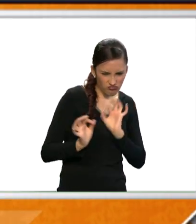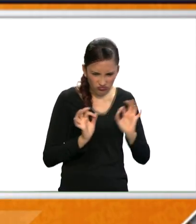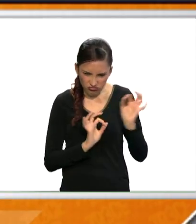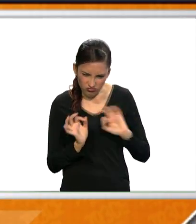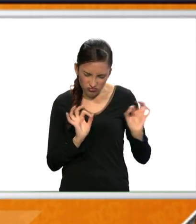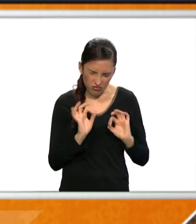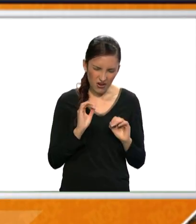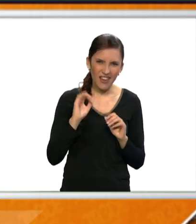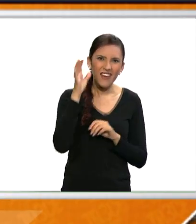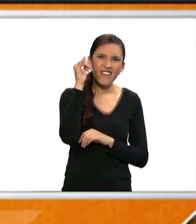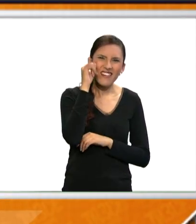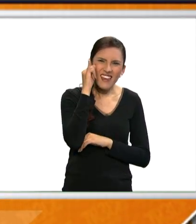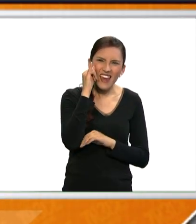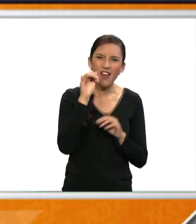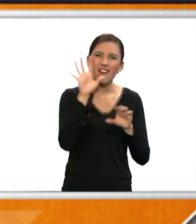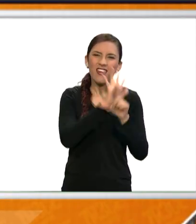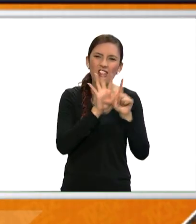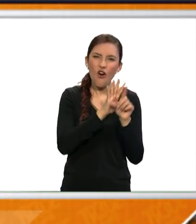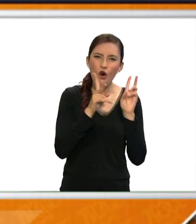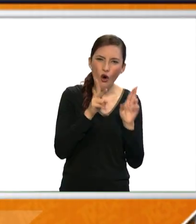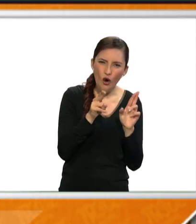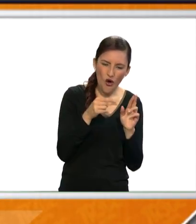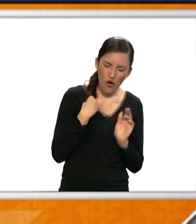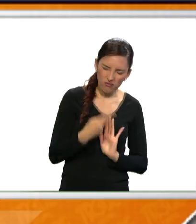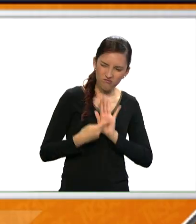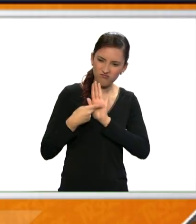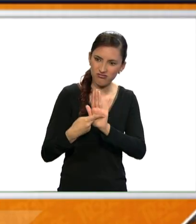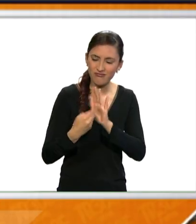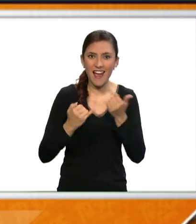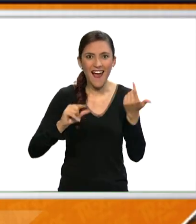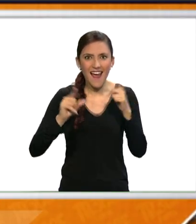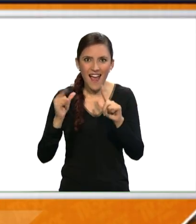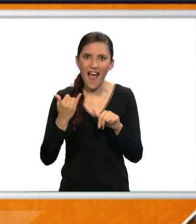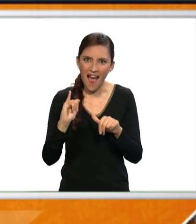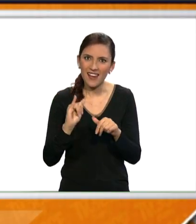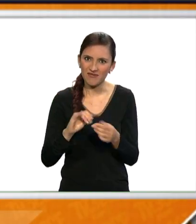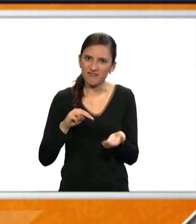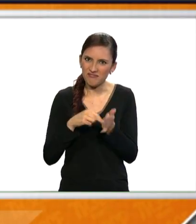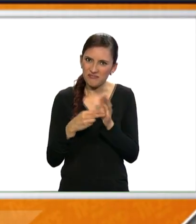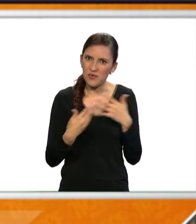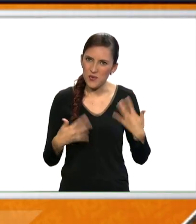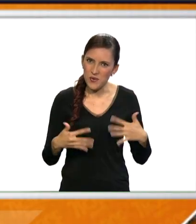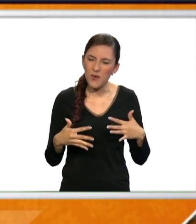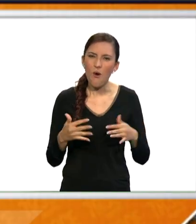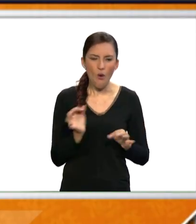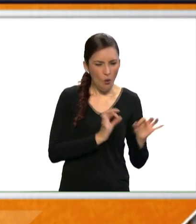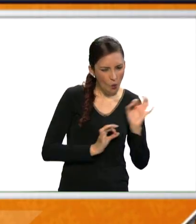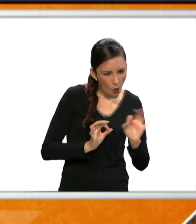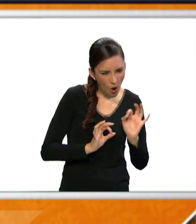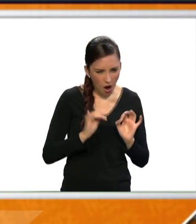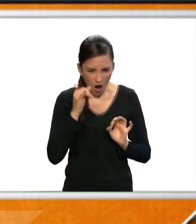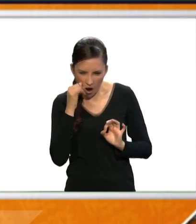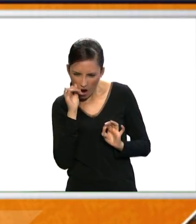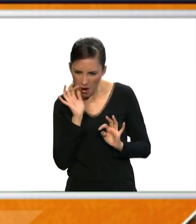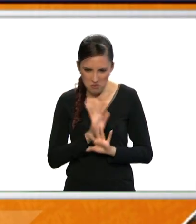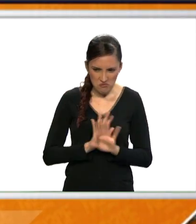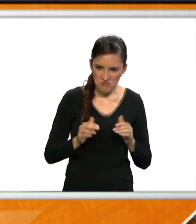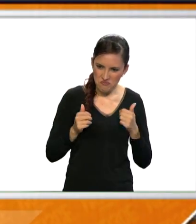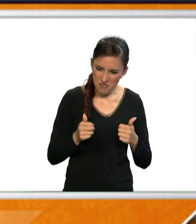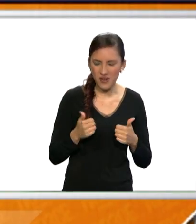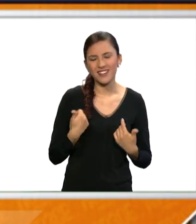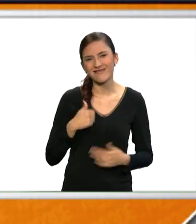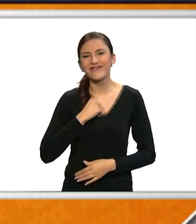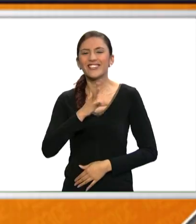y sobre todo para seguir el proceso que se viene dando en Córdoba de crecimiento, en la realización audiovisual. Entonces,